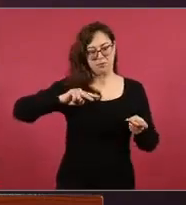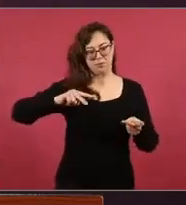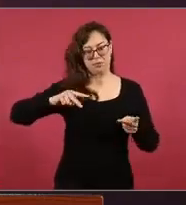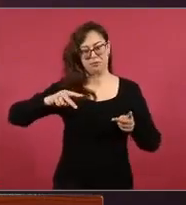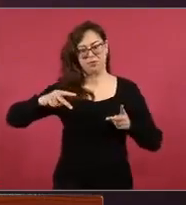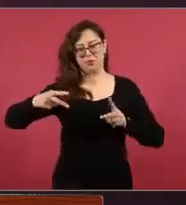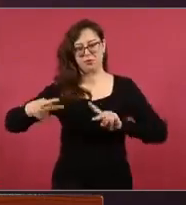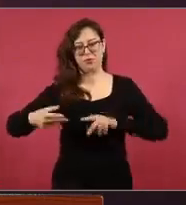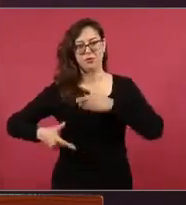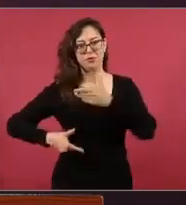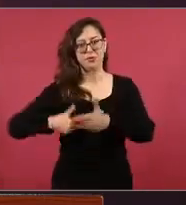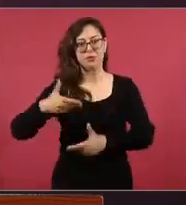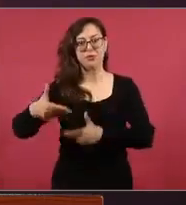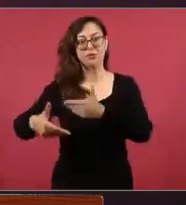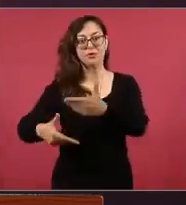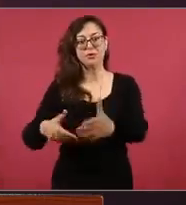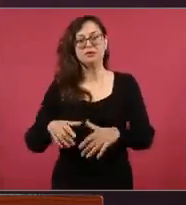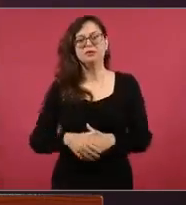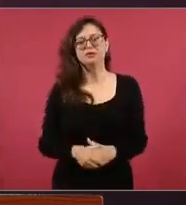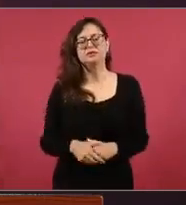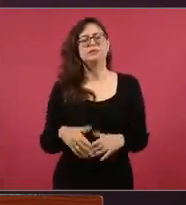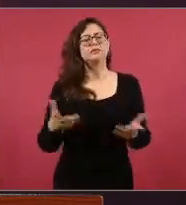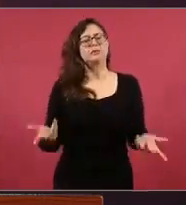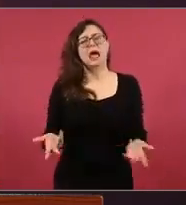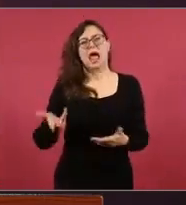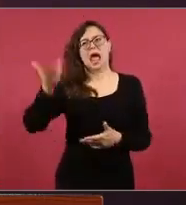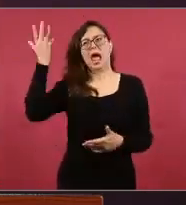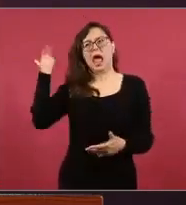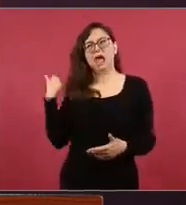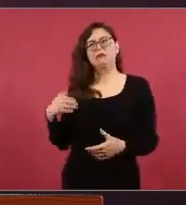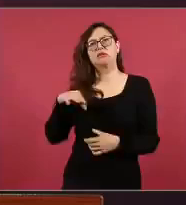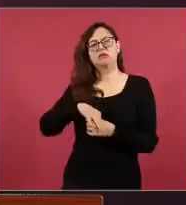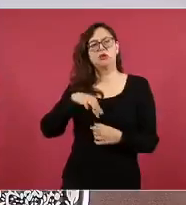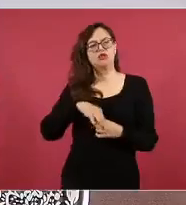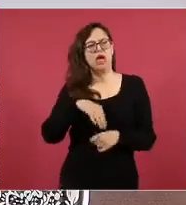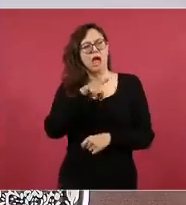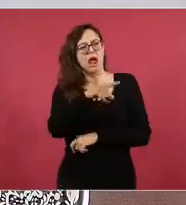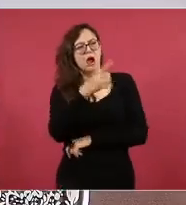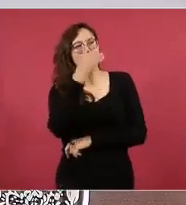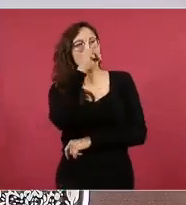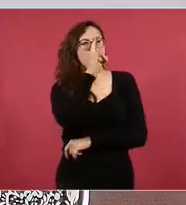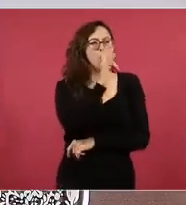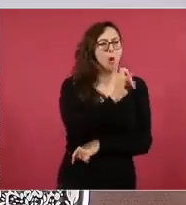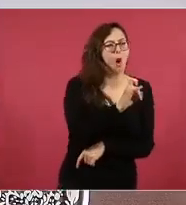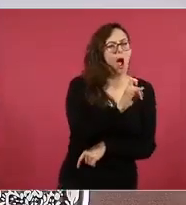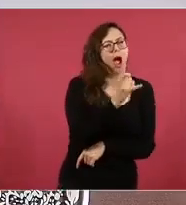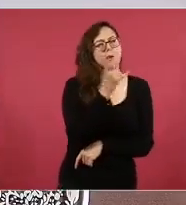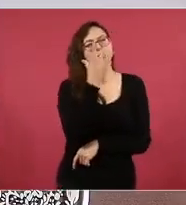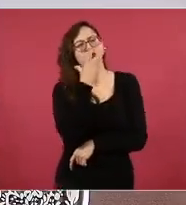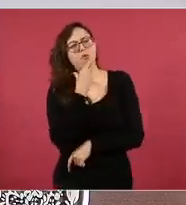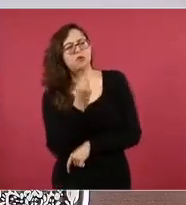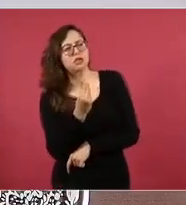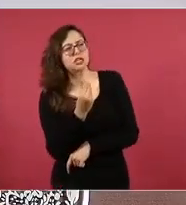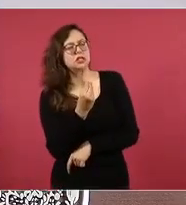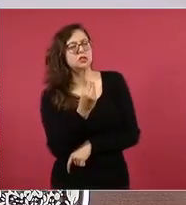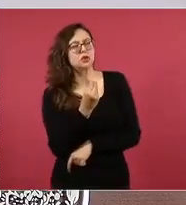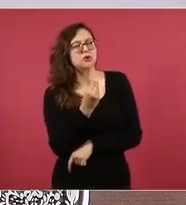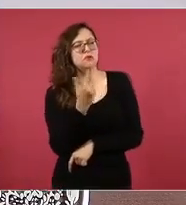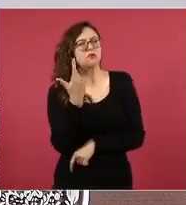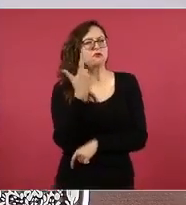votar por alguien que está bonita o feo o está gordo o está delgadito y parece Barbie.